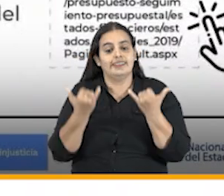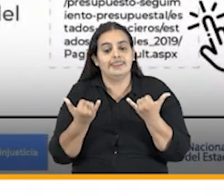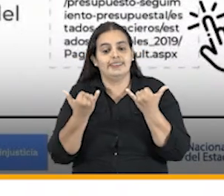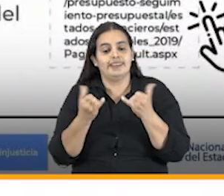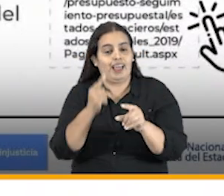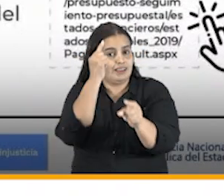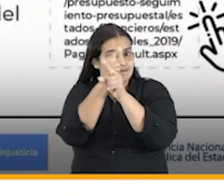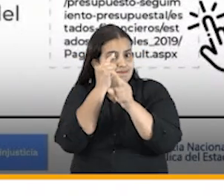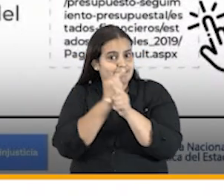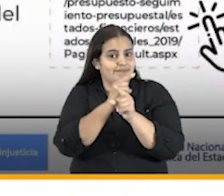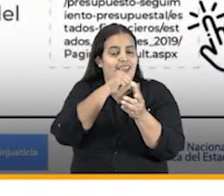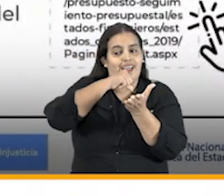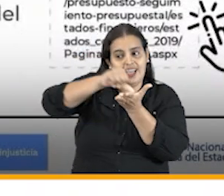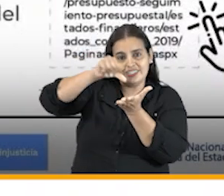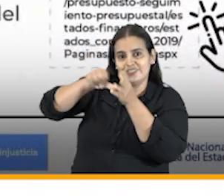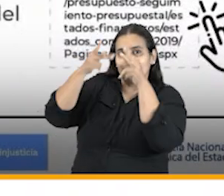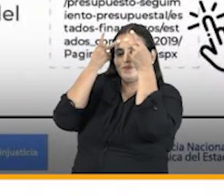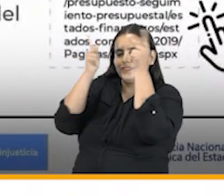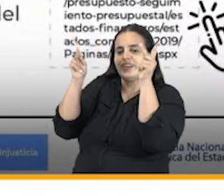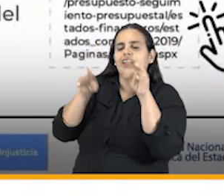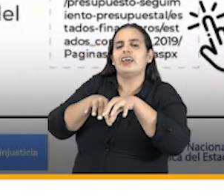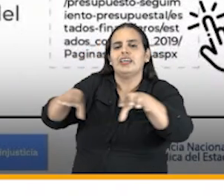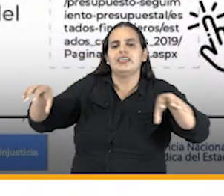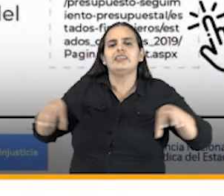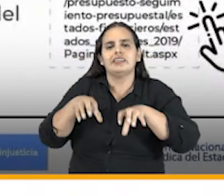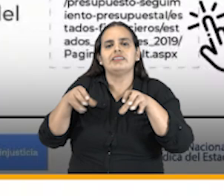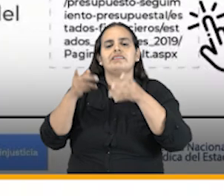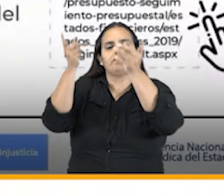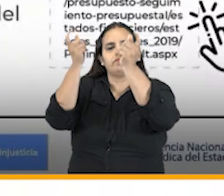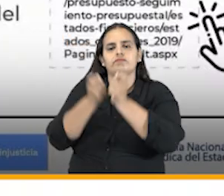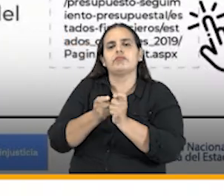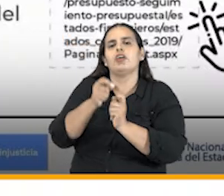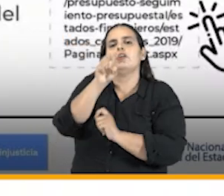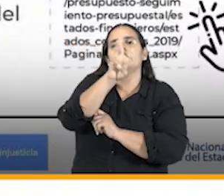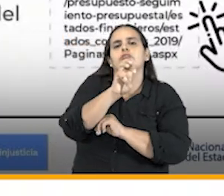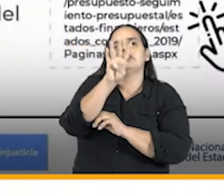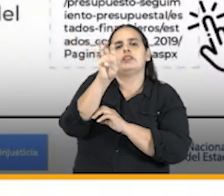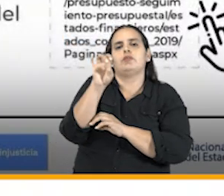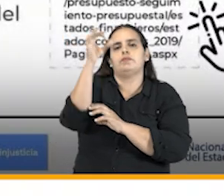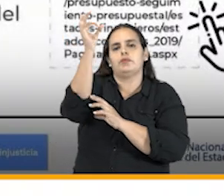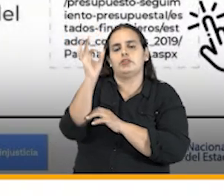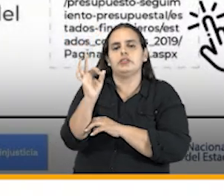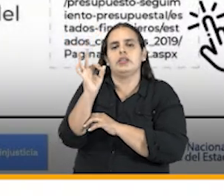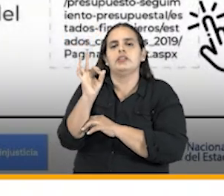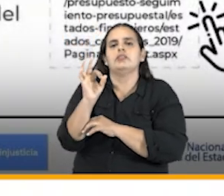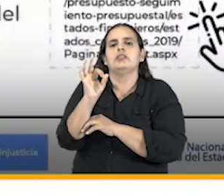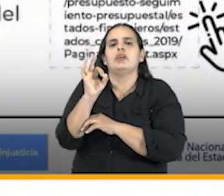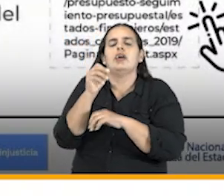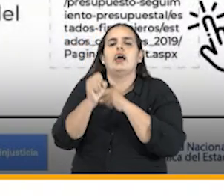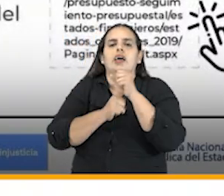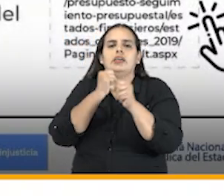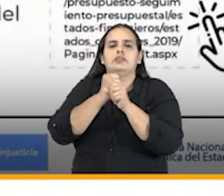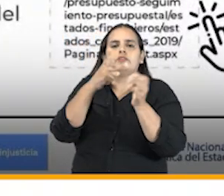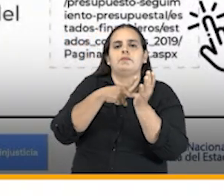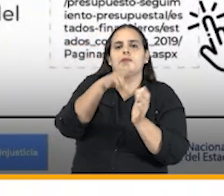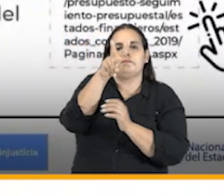eficiencia en el gasto público la ejecución presupuestal que se logró fue del 89% durante el año 2020